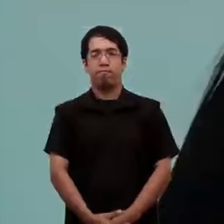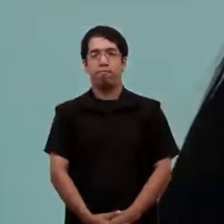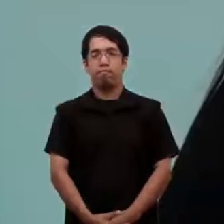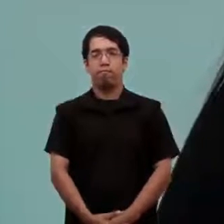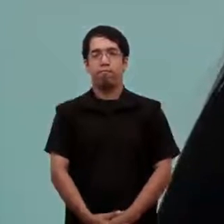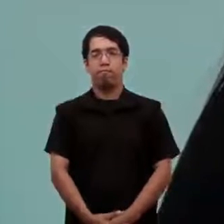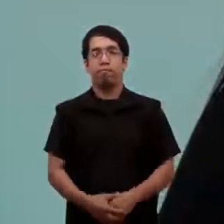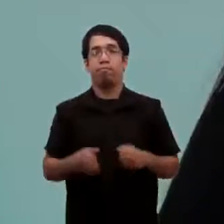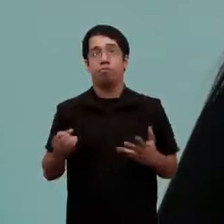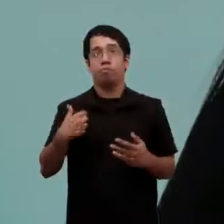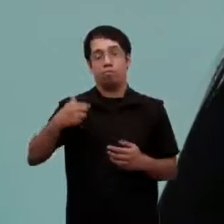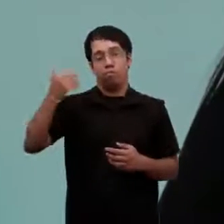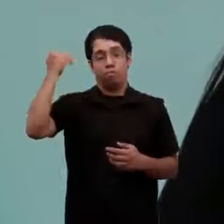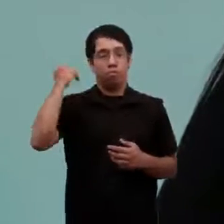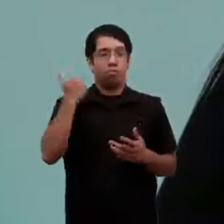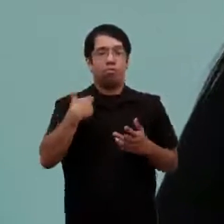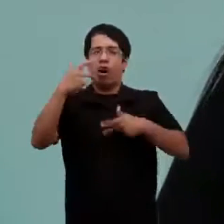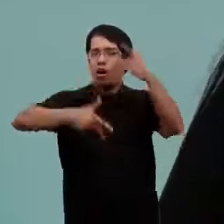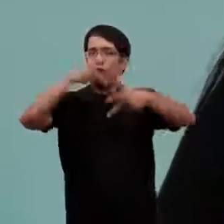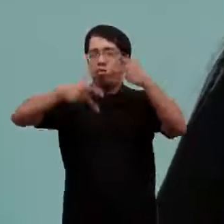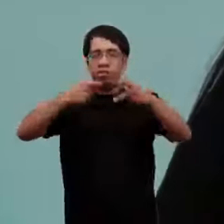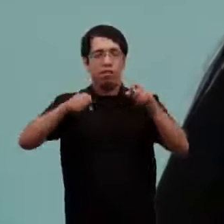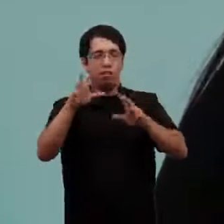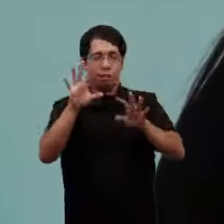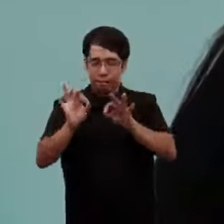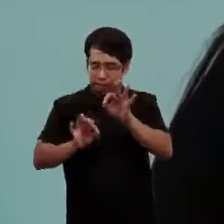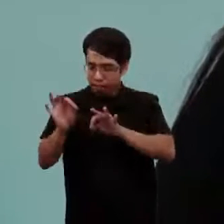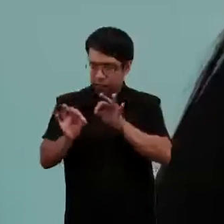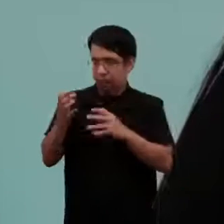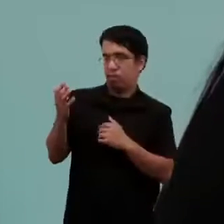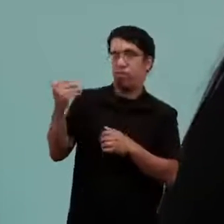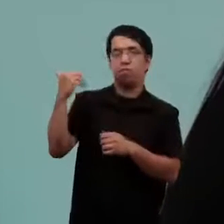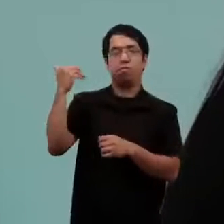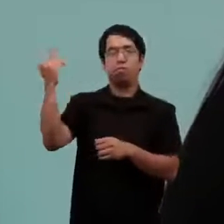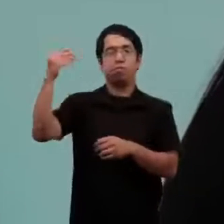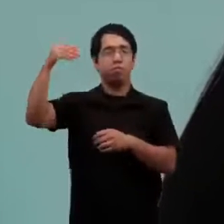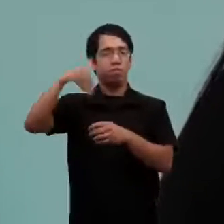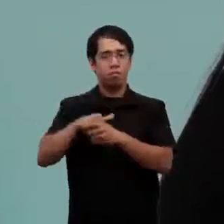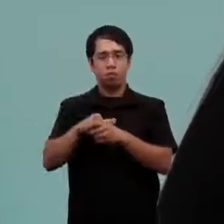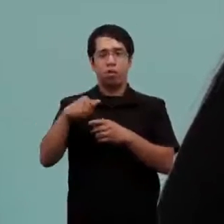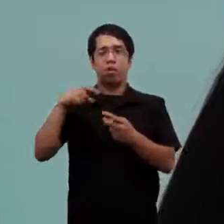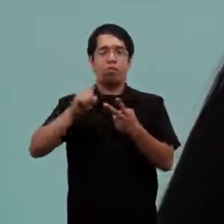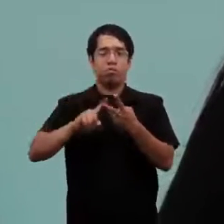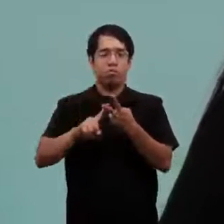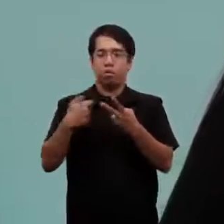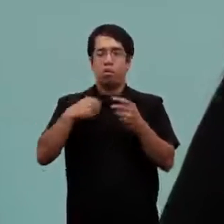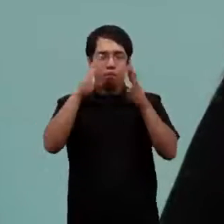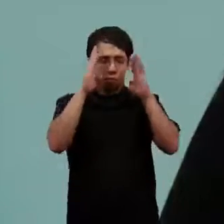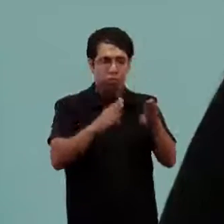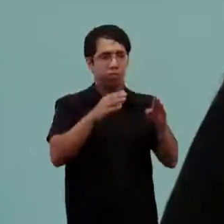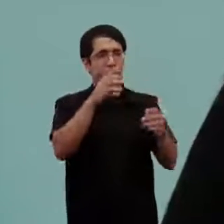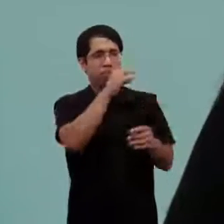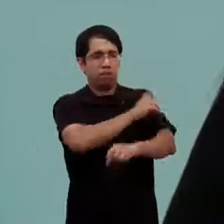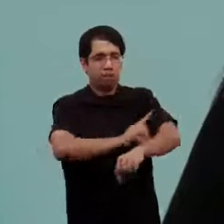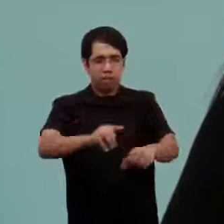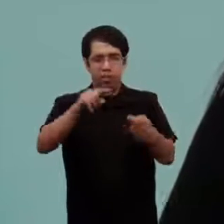Bien, entonces cuando hablamos del diseño de políticas públicas, cuando hablamos de inclusión ni cuando hablamos de un enfoque